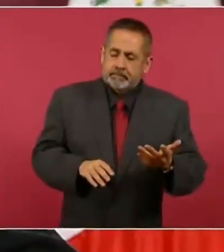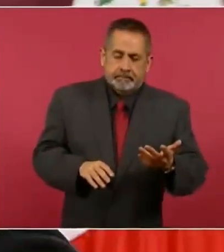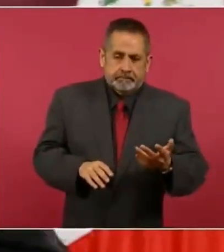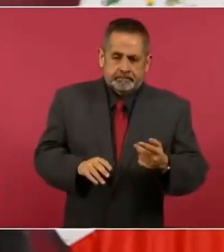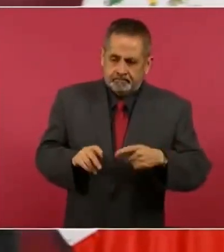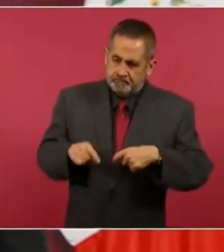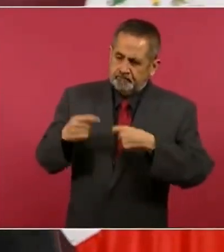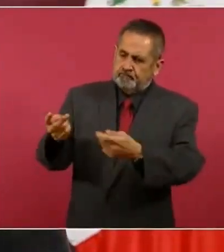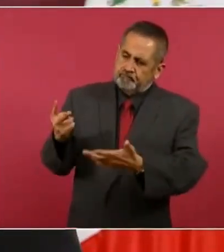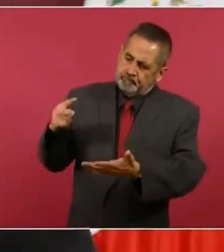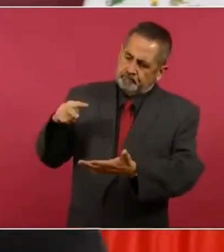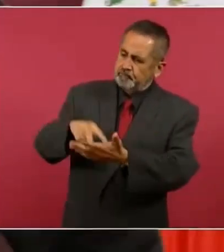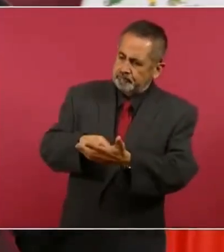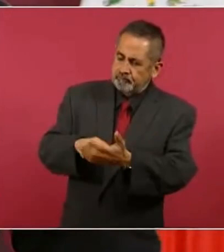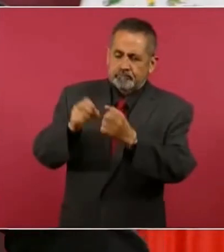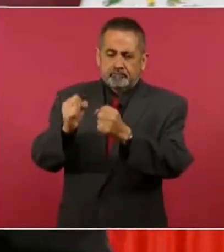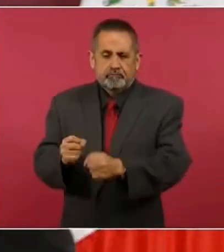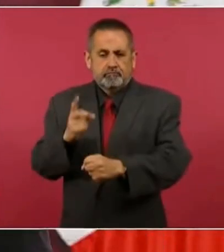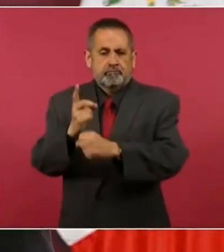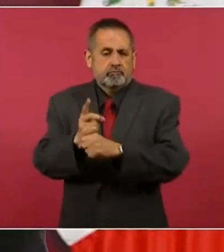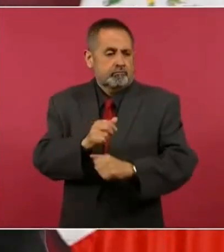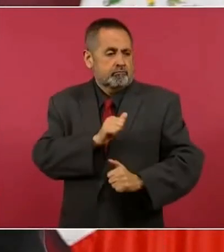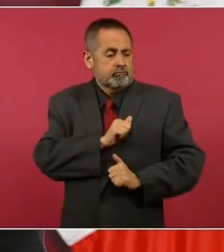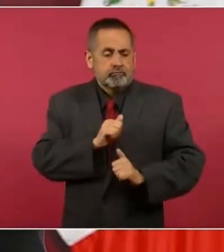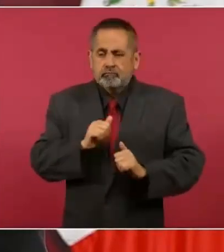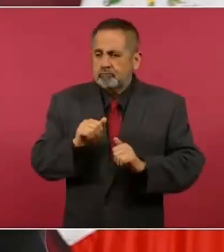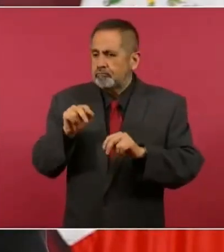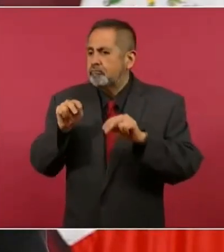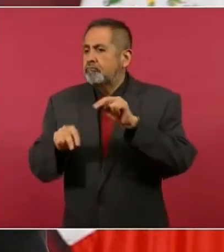que garantizar que haya seguridad.